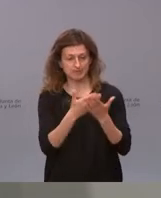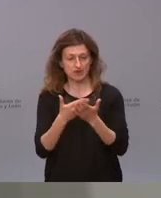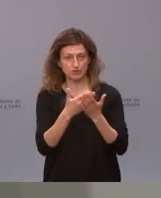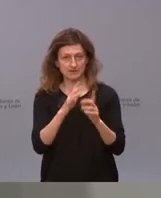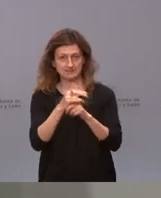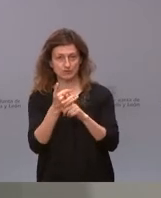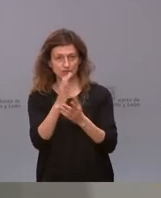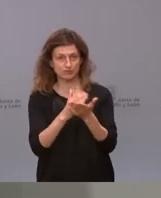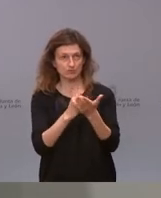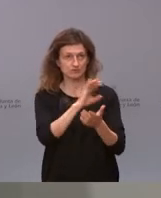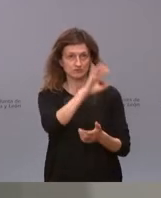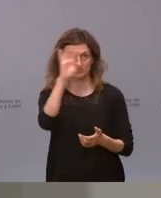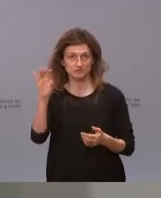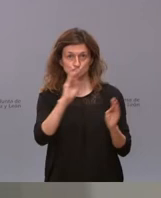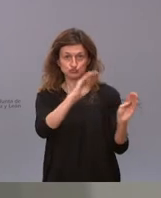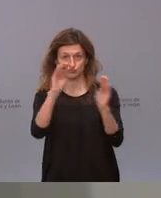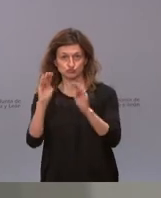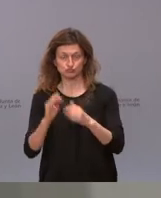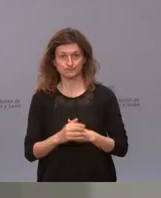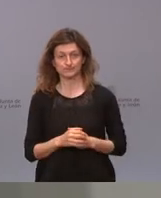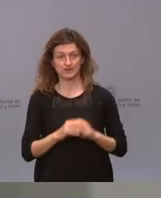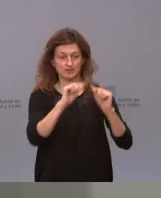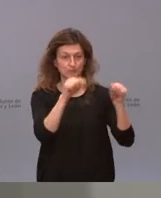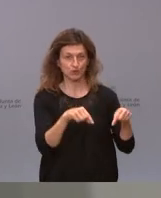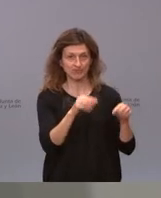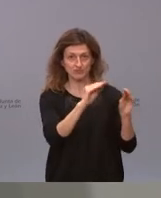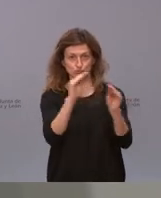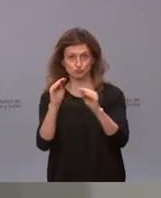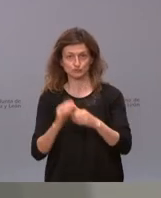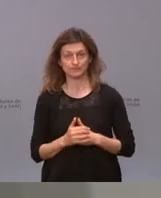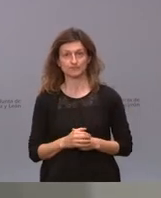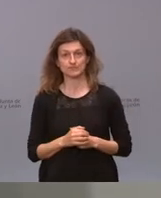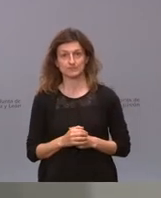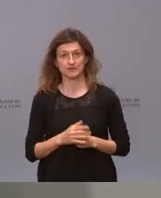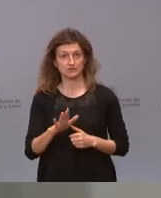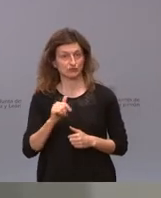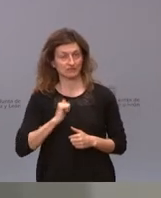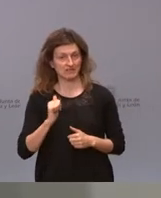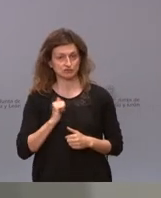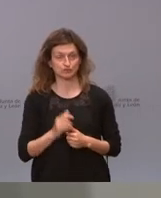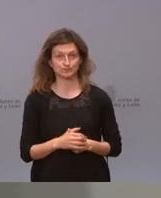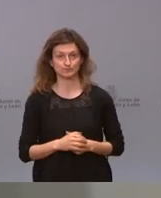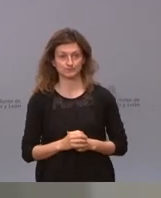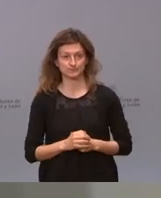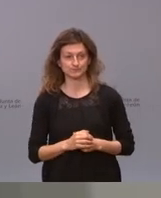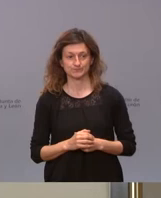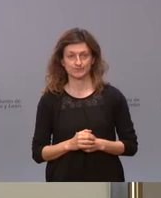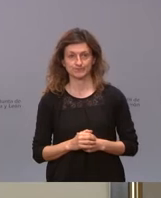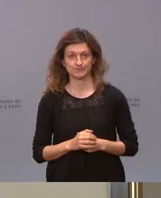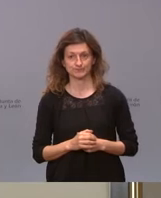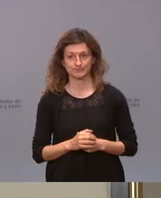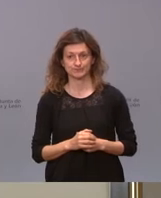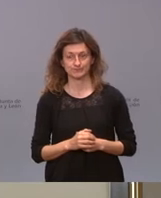comunidad por comunidad y provincia por provincia. Por tanto, es que es una falsedad eso que se ha dicho. ¿Se